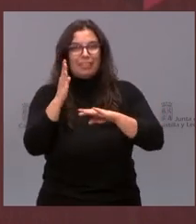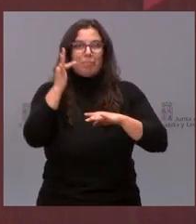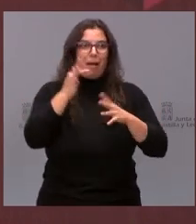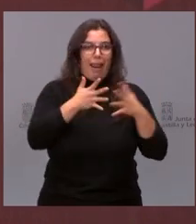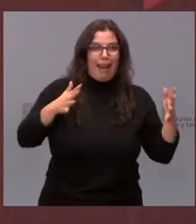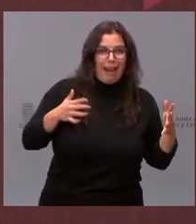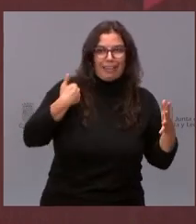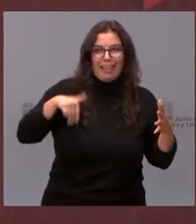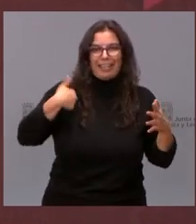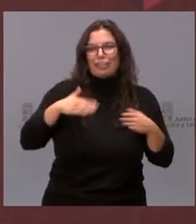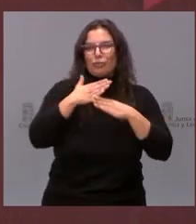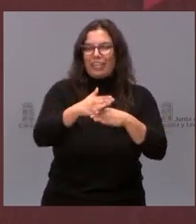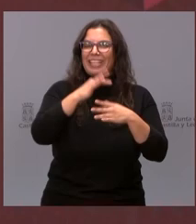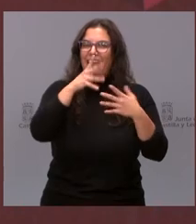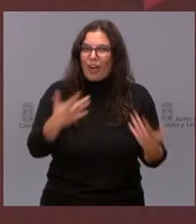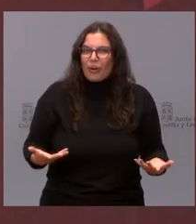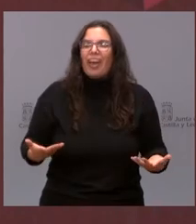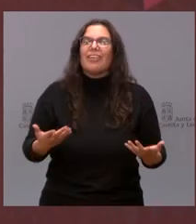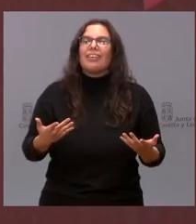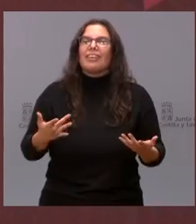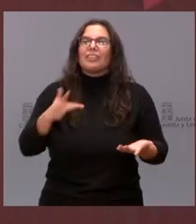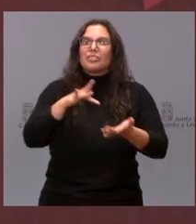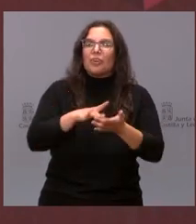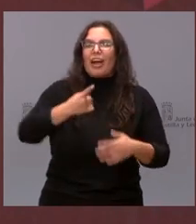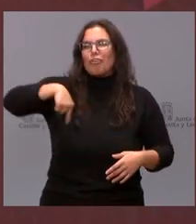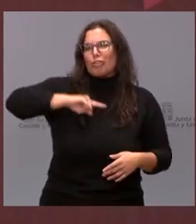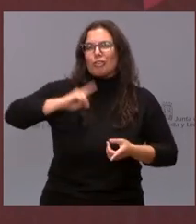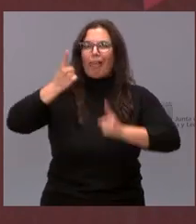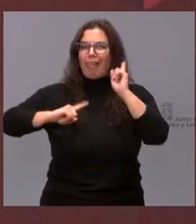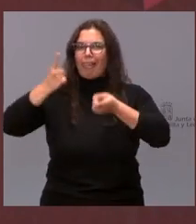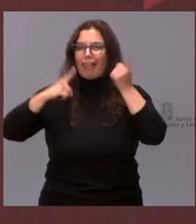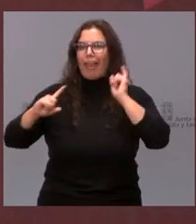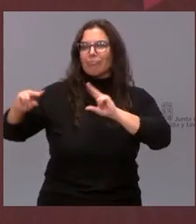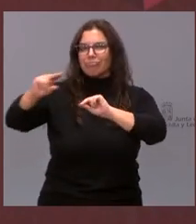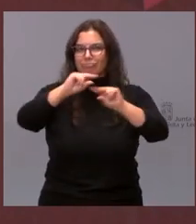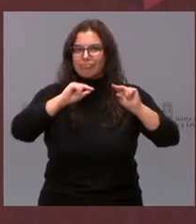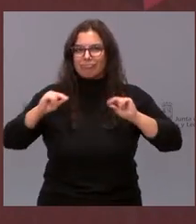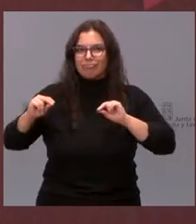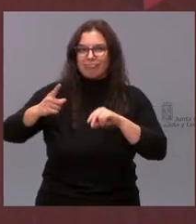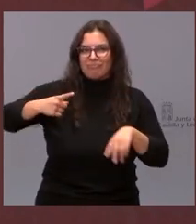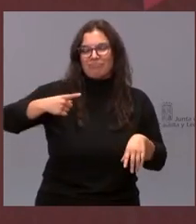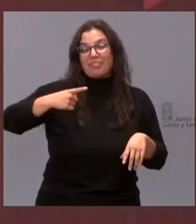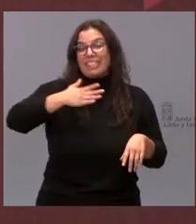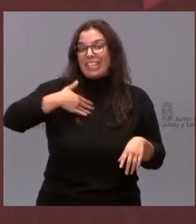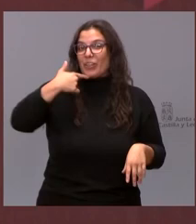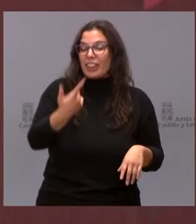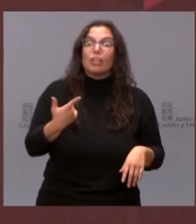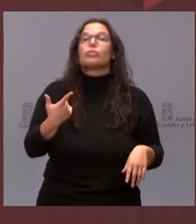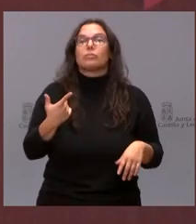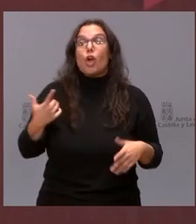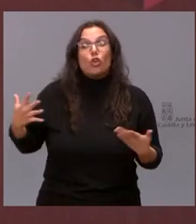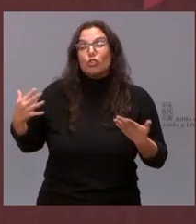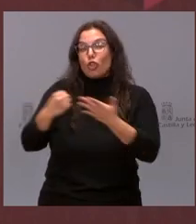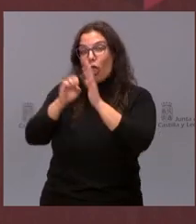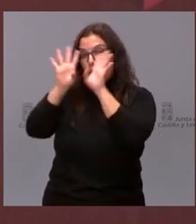alargado. Yo creo que ahora es momento de que charlemos entre nosotros. Y quiero deciros que todo esto es una